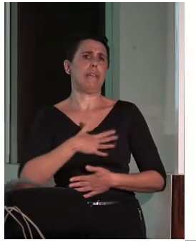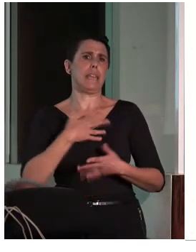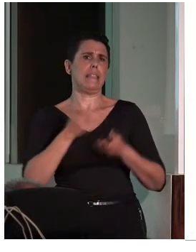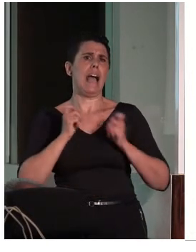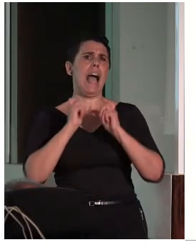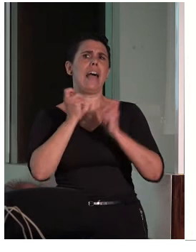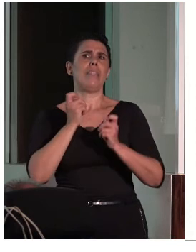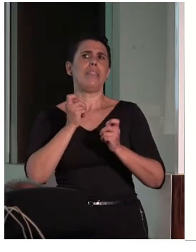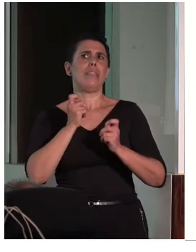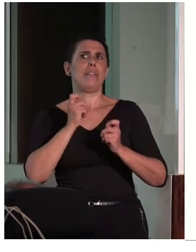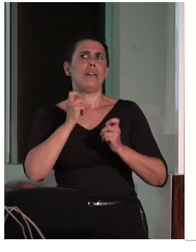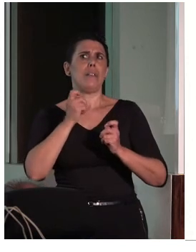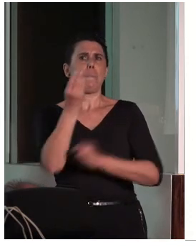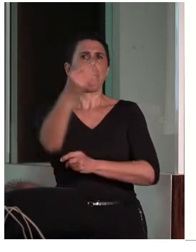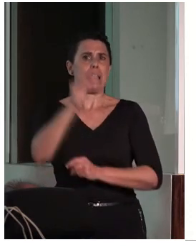patrimonio.